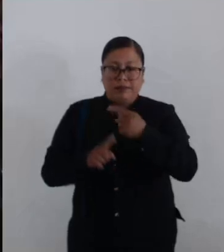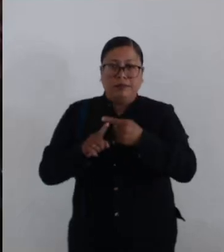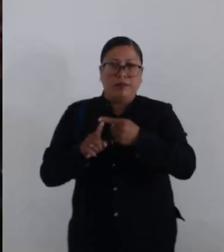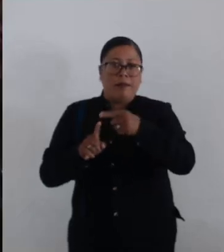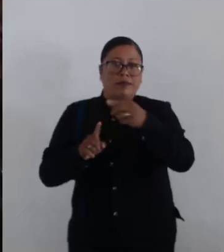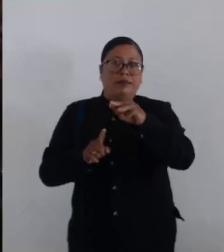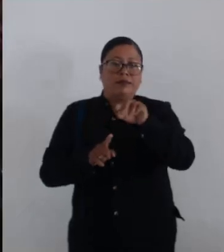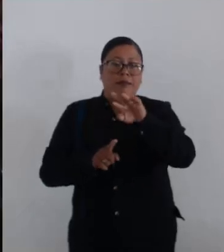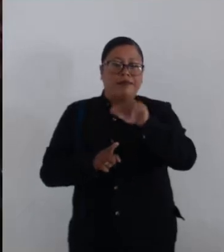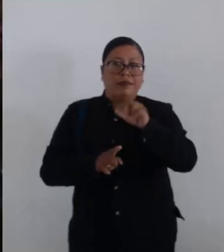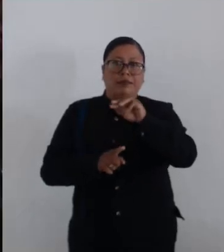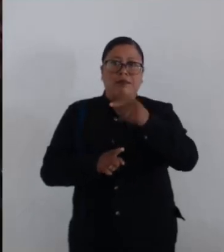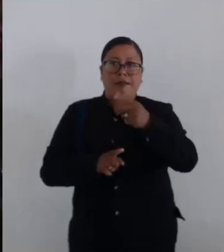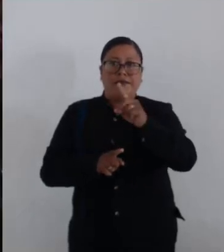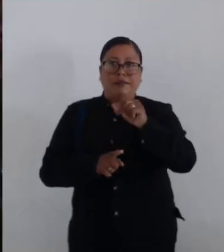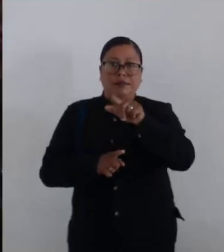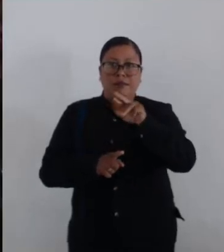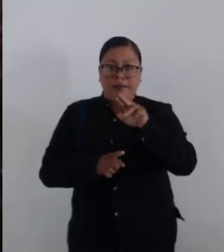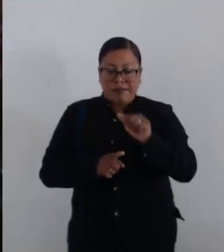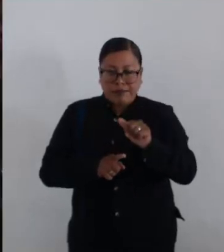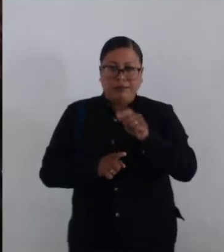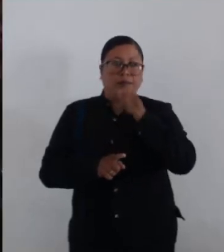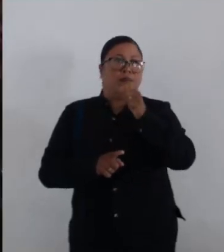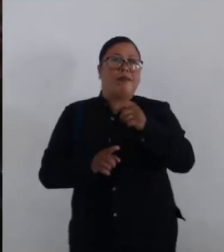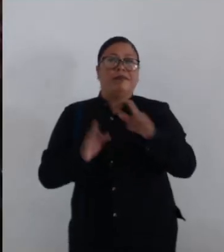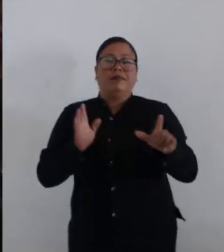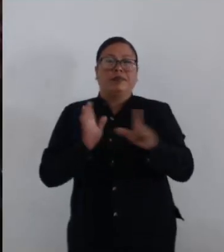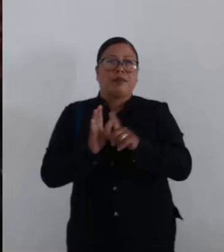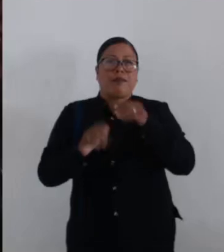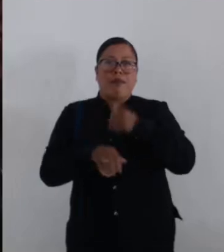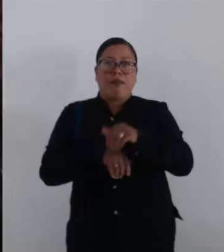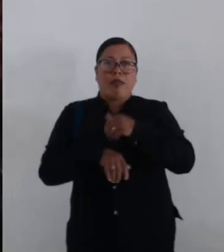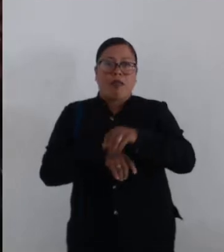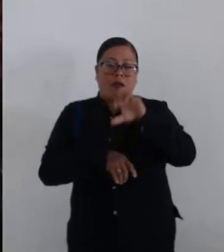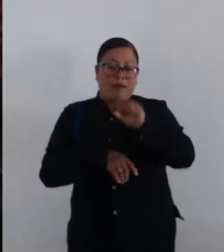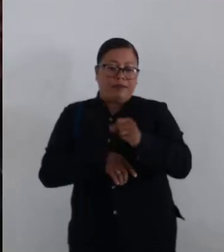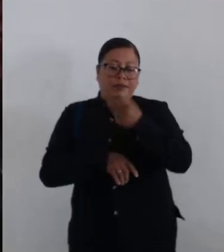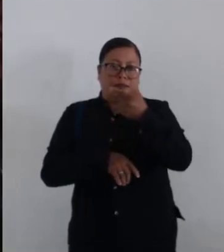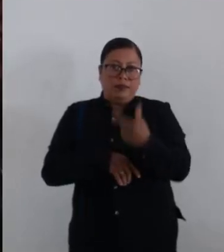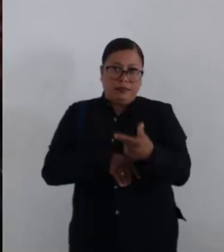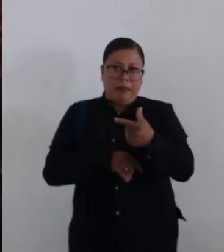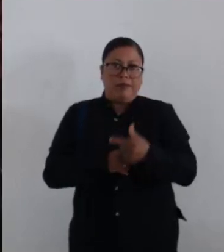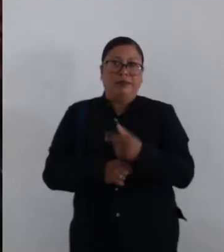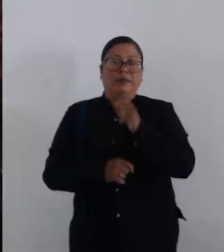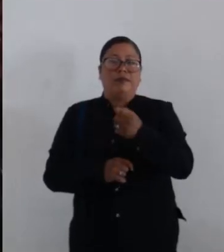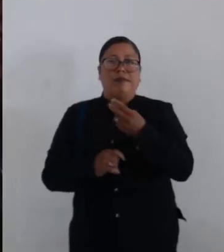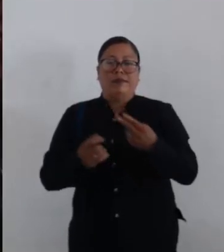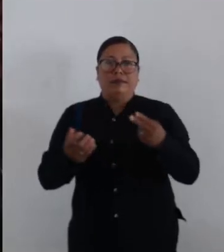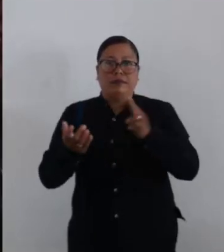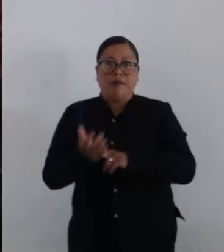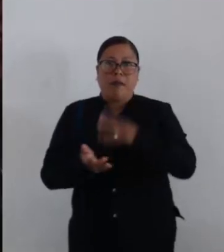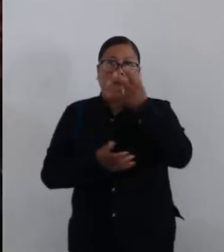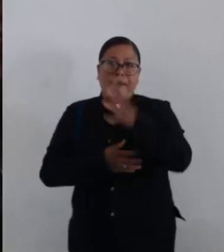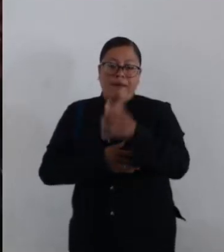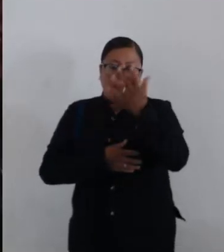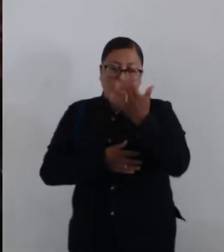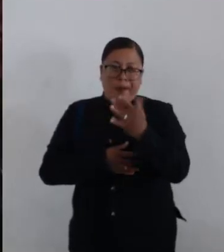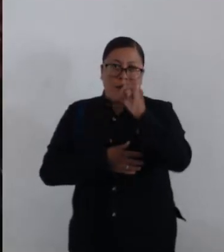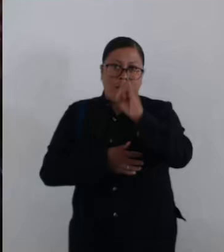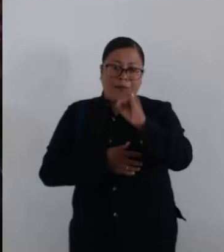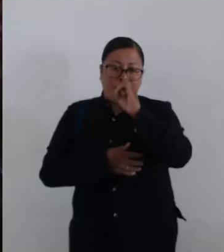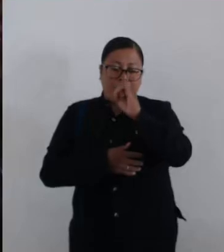la ciudadana María Magdalena Flores Cruz, respecto del puesto fijo número 67, con objeto contrato 1050